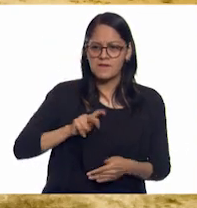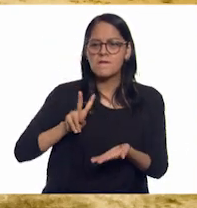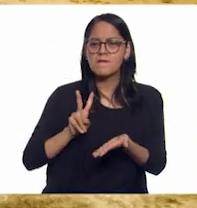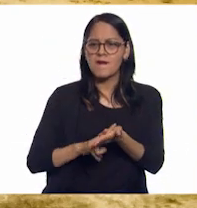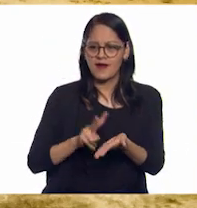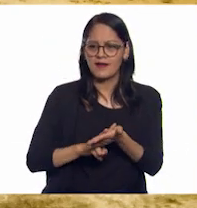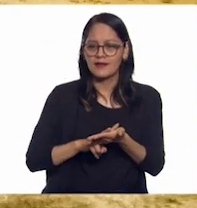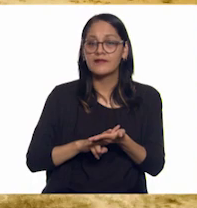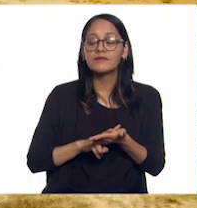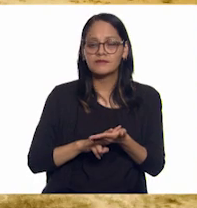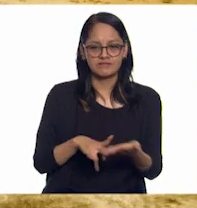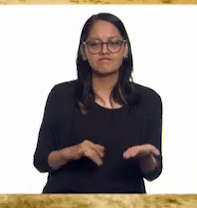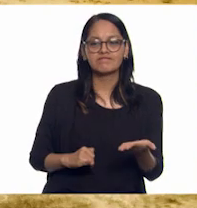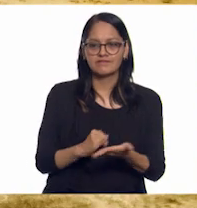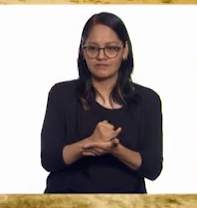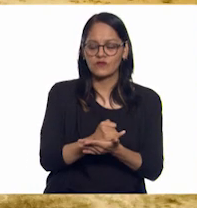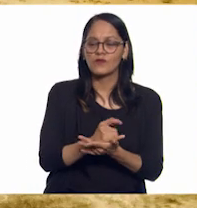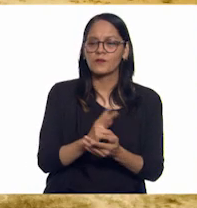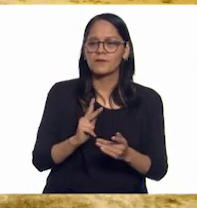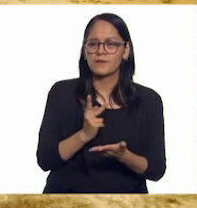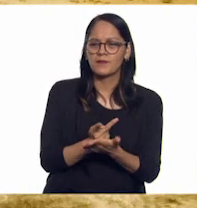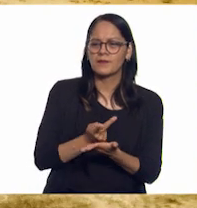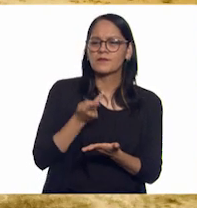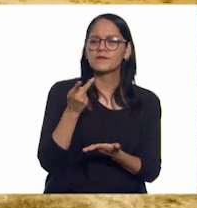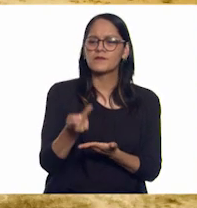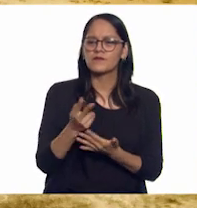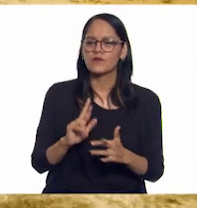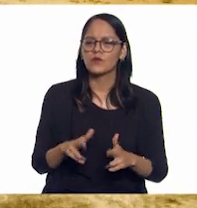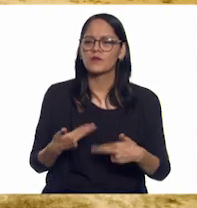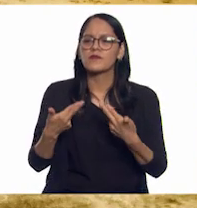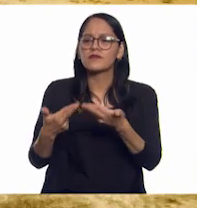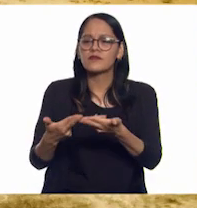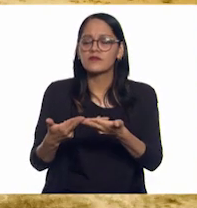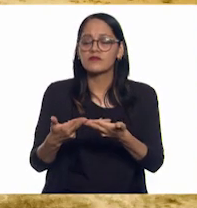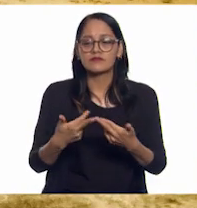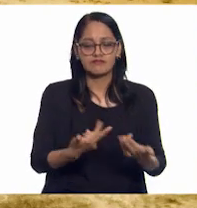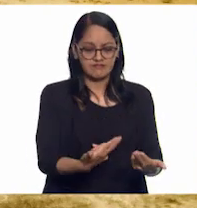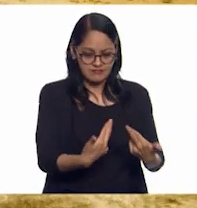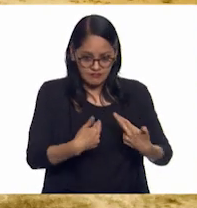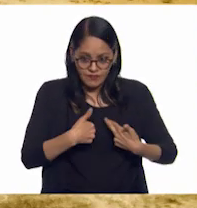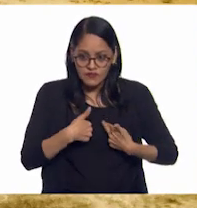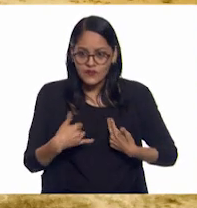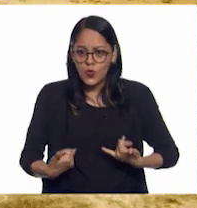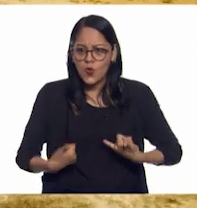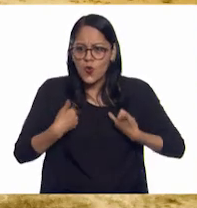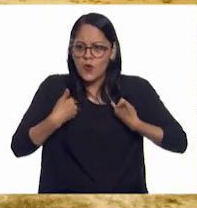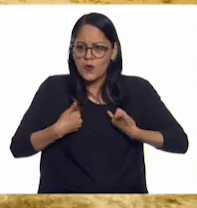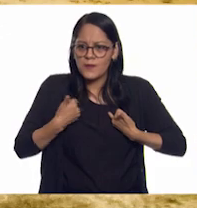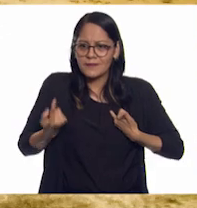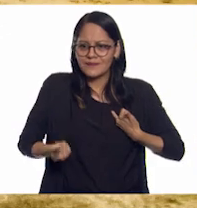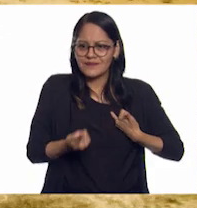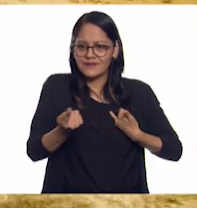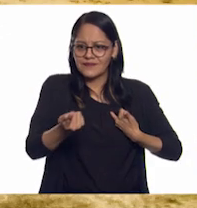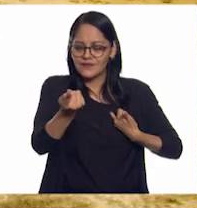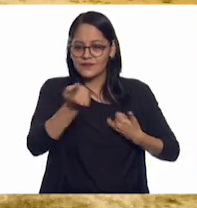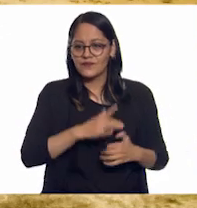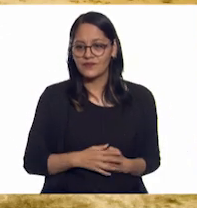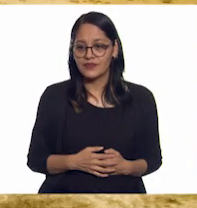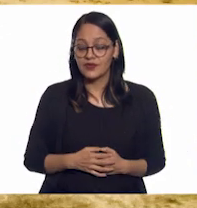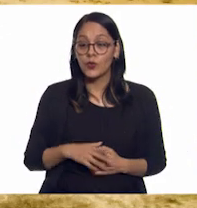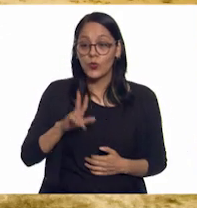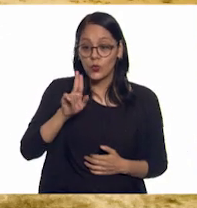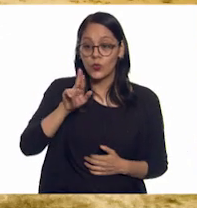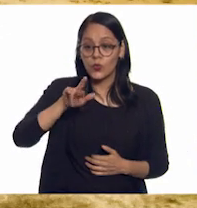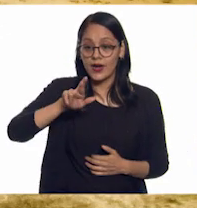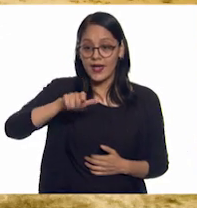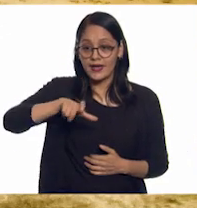tenía, decidió darle un gran regalo, la juventud eterna. Urakimataro decidió